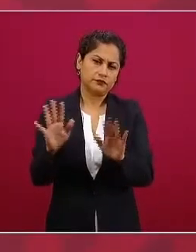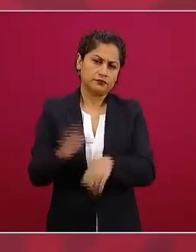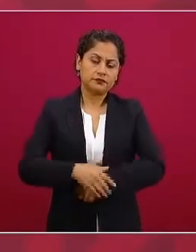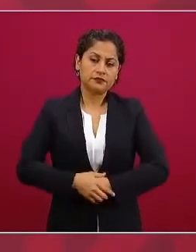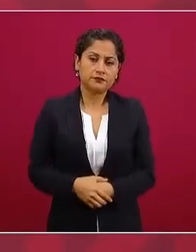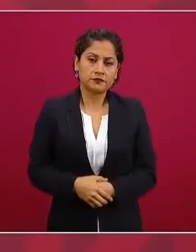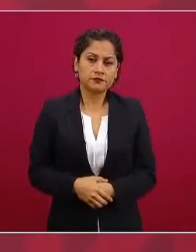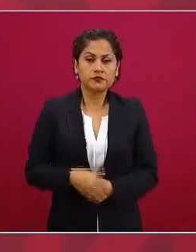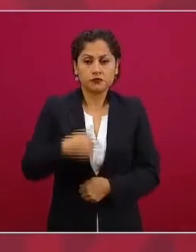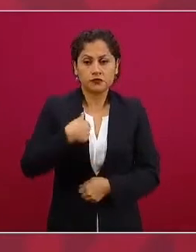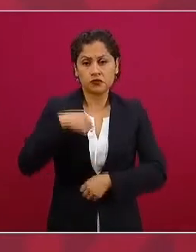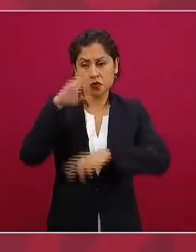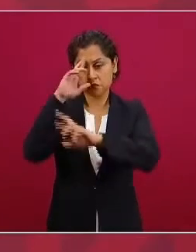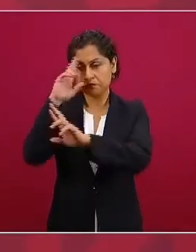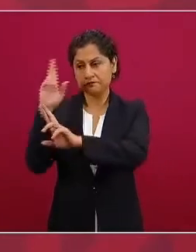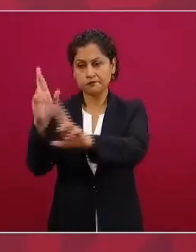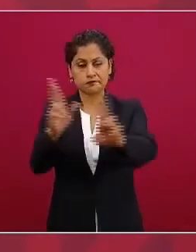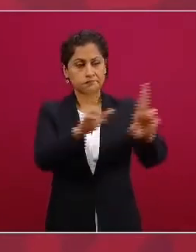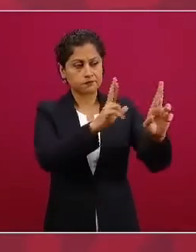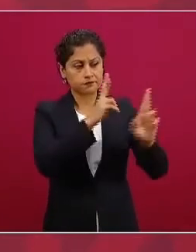respeto a todas las personas